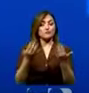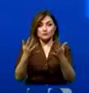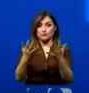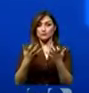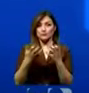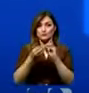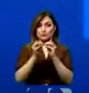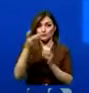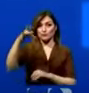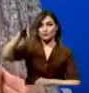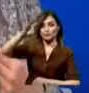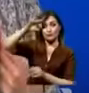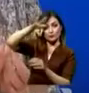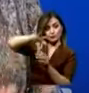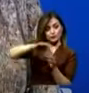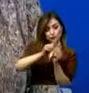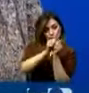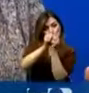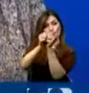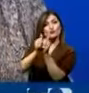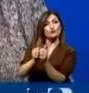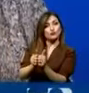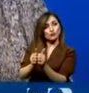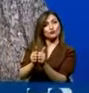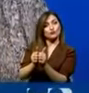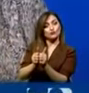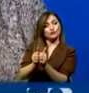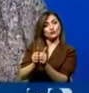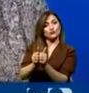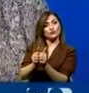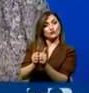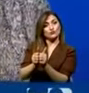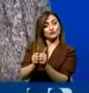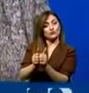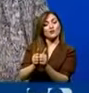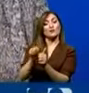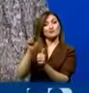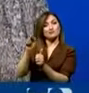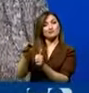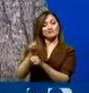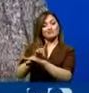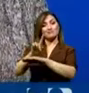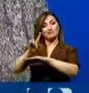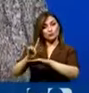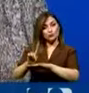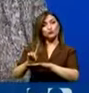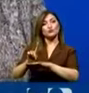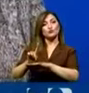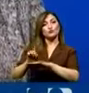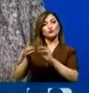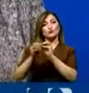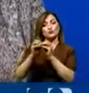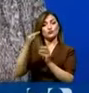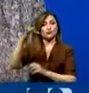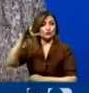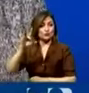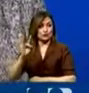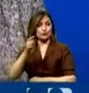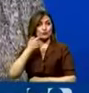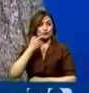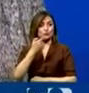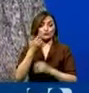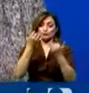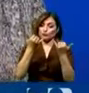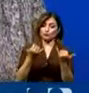Pachacuti vote junto, porque esa es la indicación que hemos recibido de los directivos del bloque de Pachacuti, diciendo que